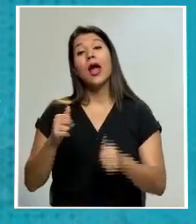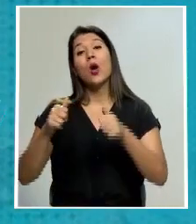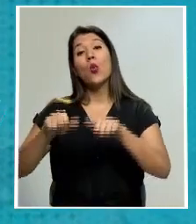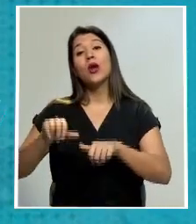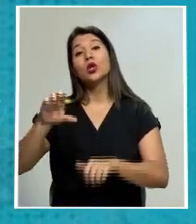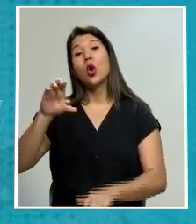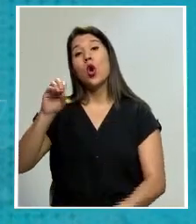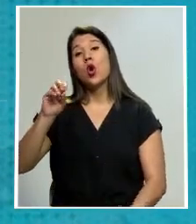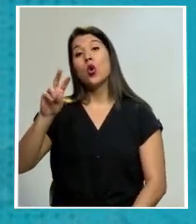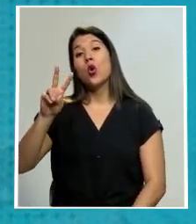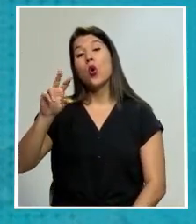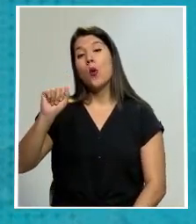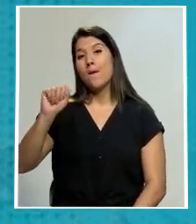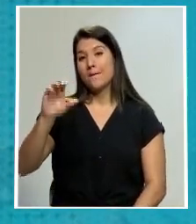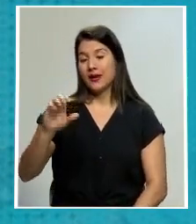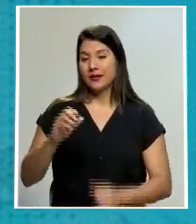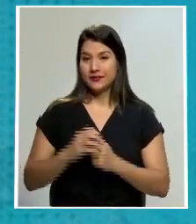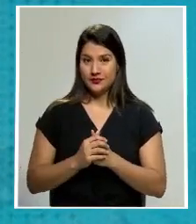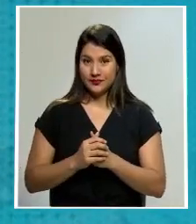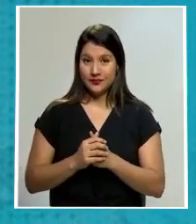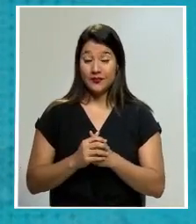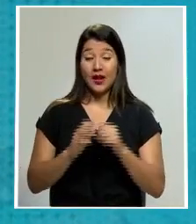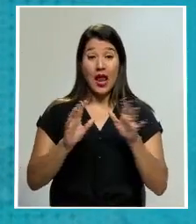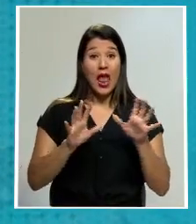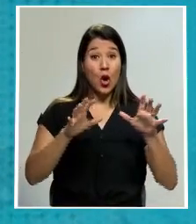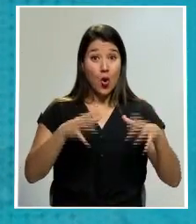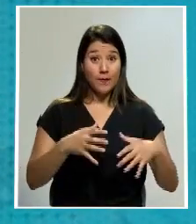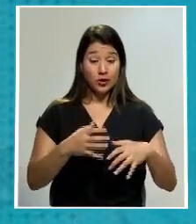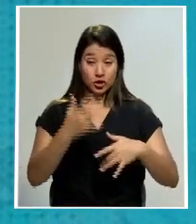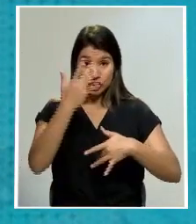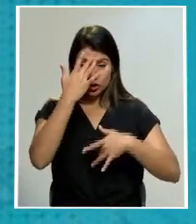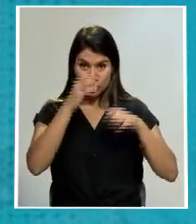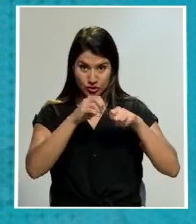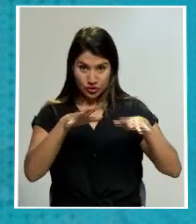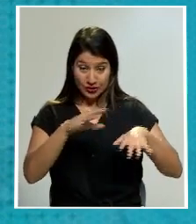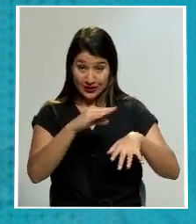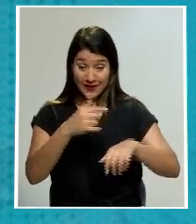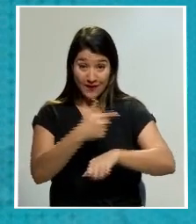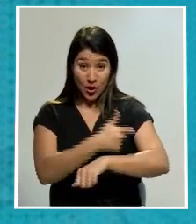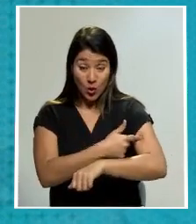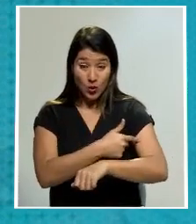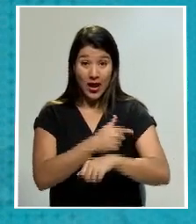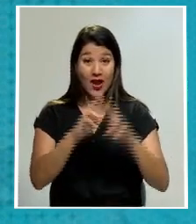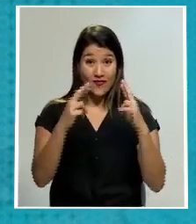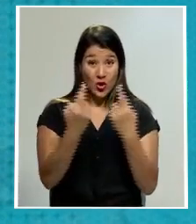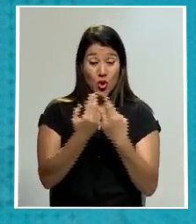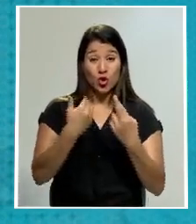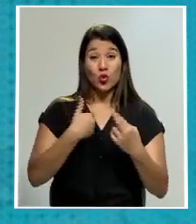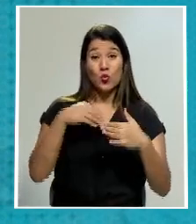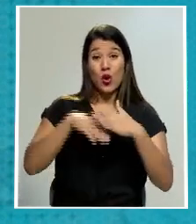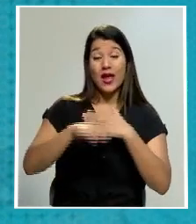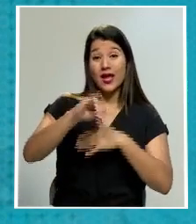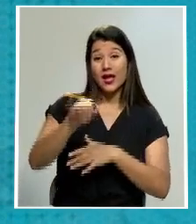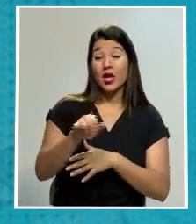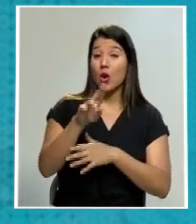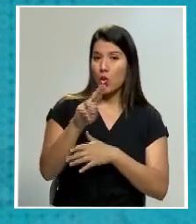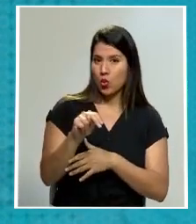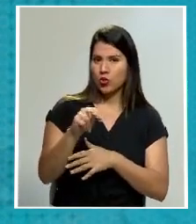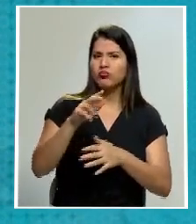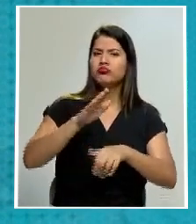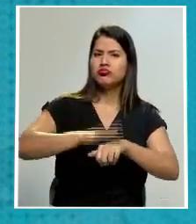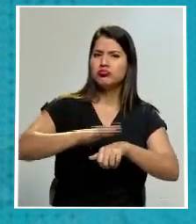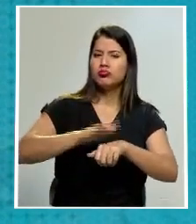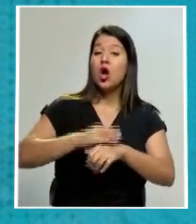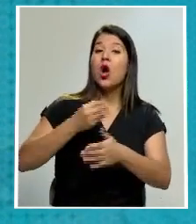Comisión Nacional de Vacunación y Epidemiología en la sesión extraordinaria trigésima del mes de junio avaló el uso de las vacunas de Johnson y